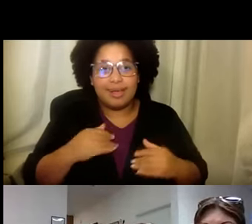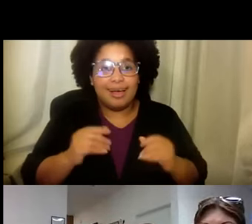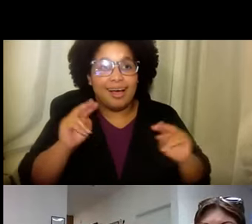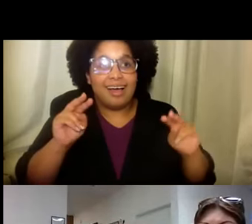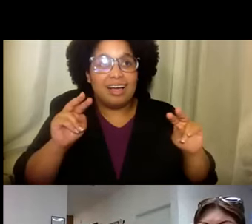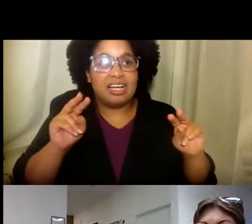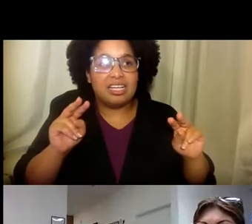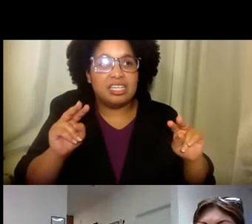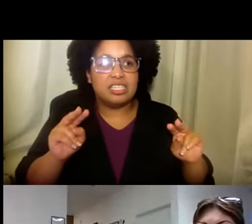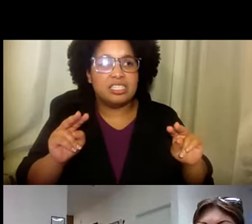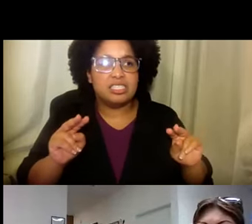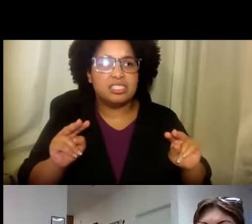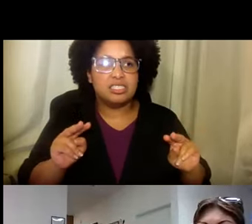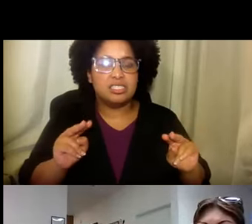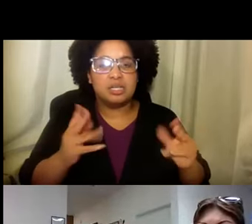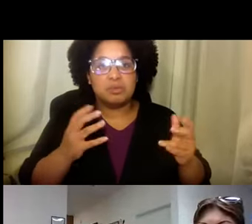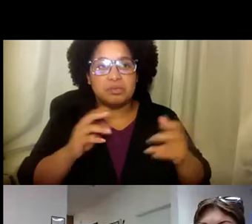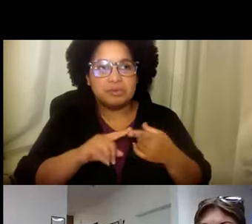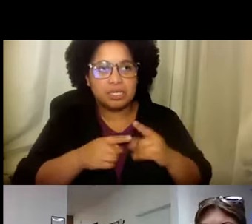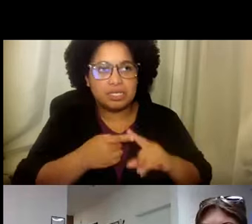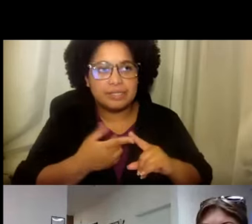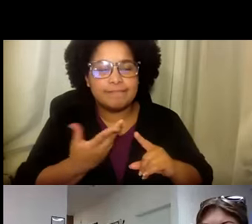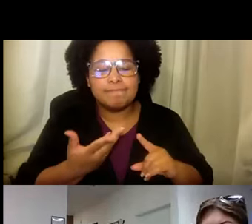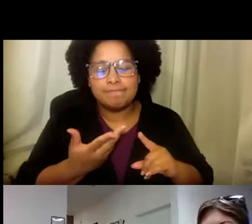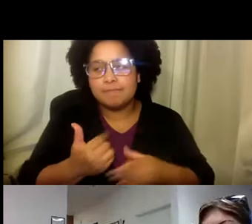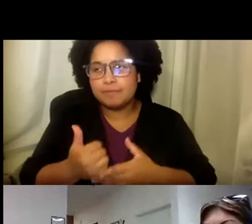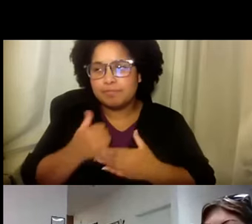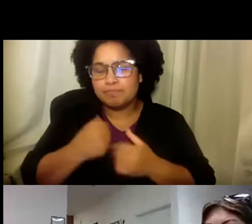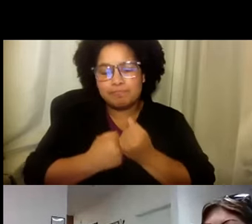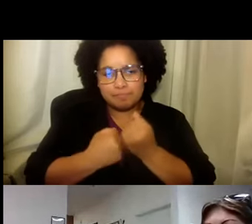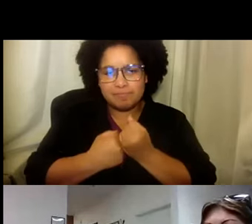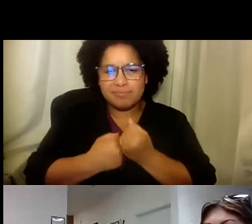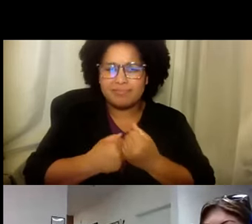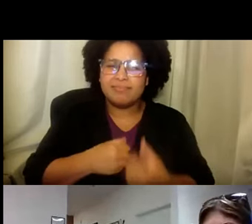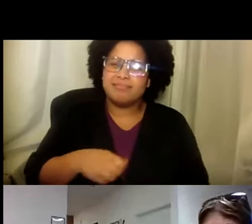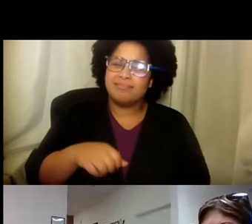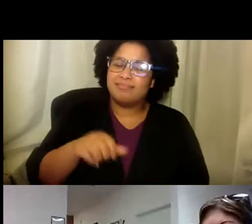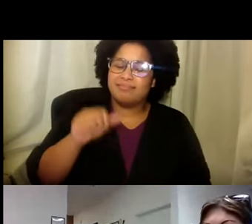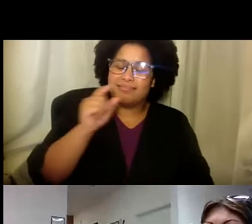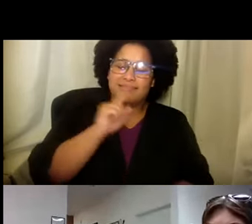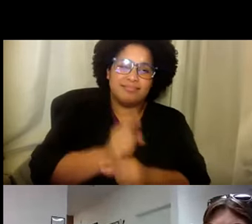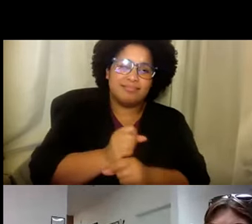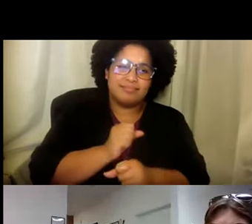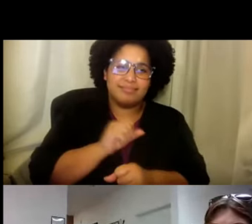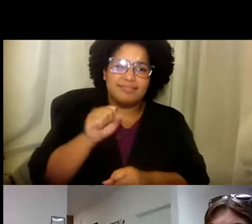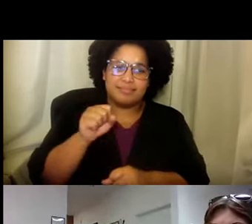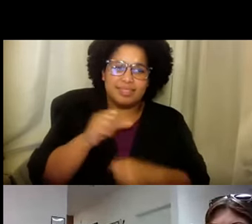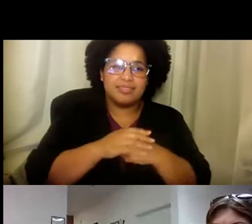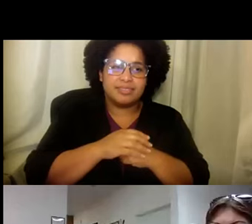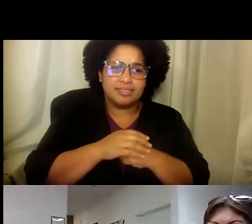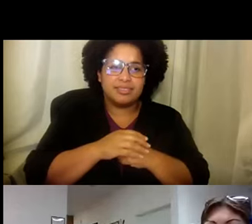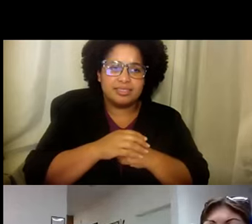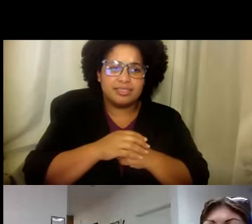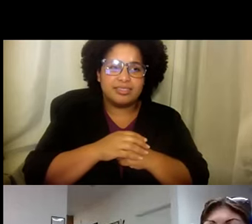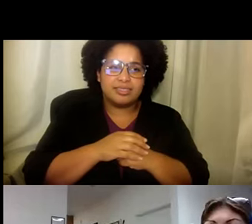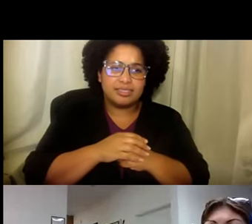Sí. Y de hecho fue como. Decepción. ¿Verdad? Decepcionante. Porque uno quería. Participar. Quería disfrutarlo. Y